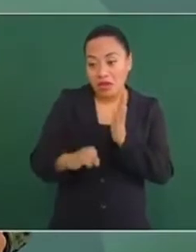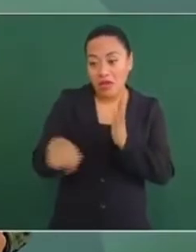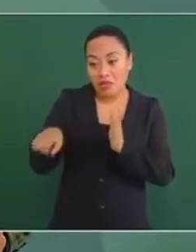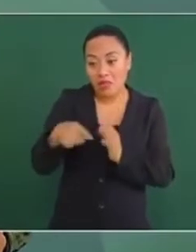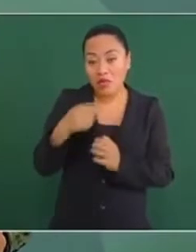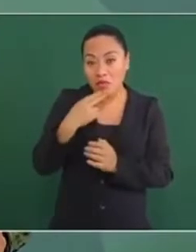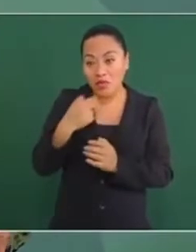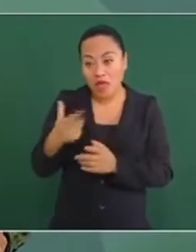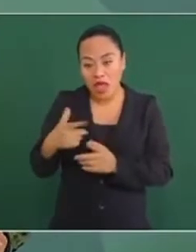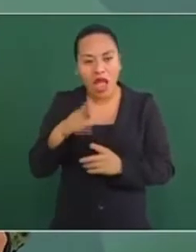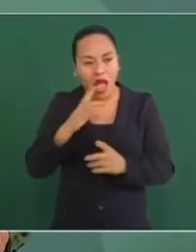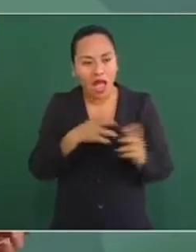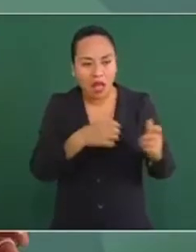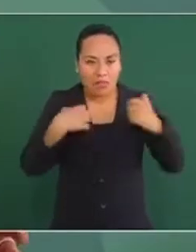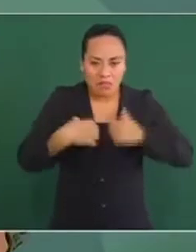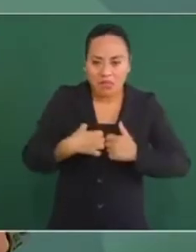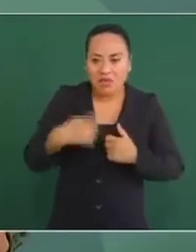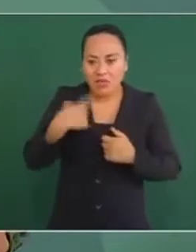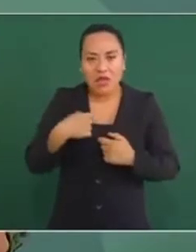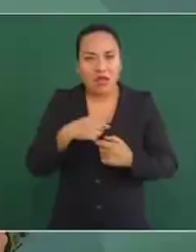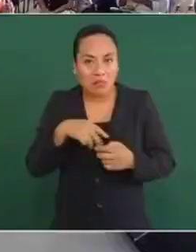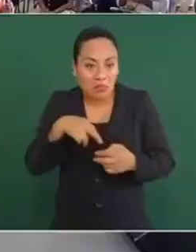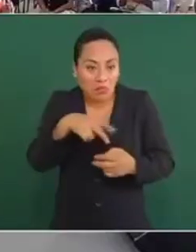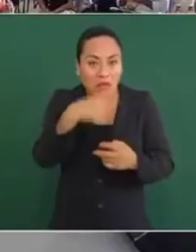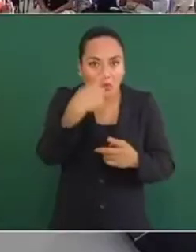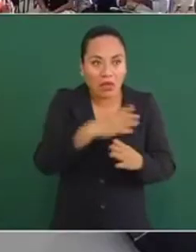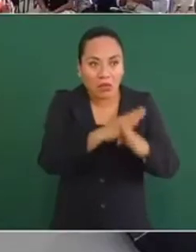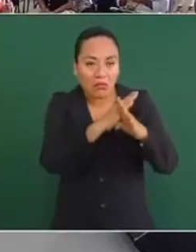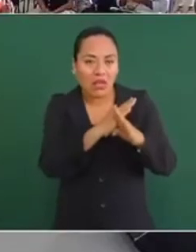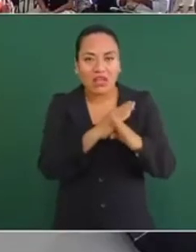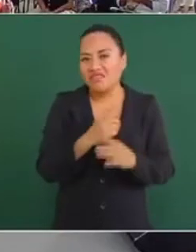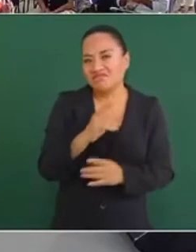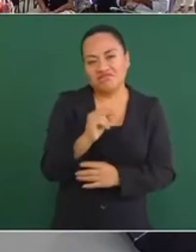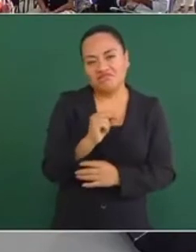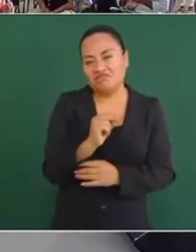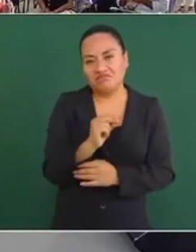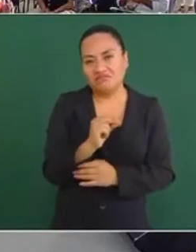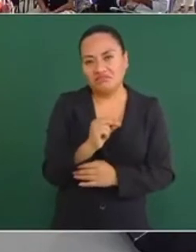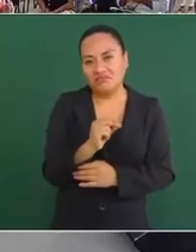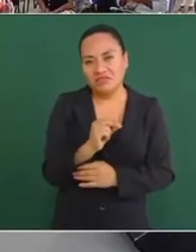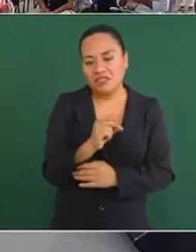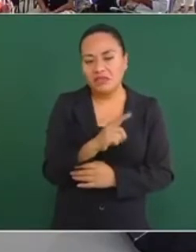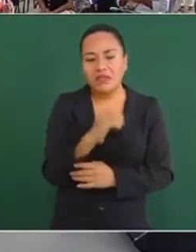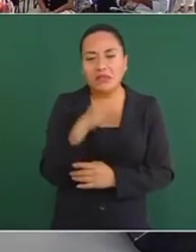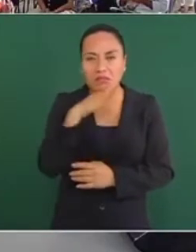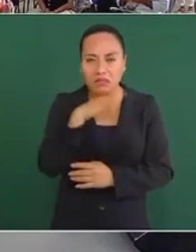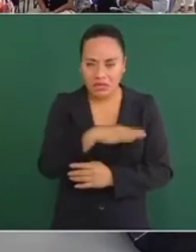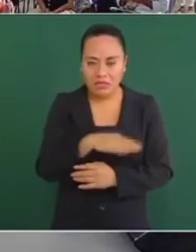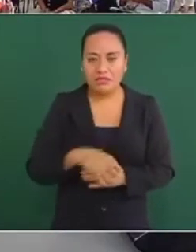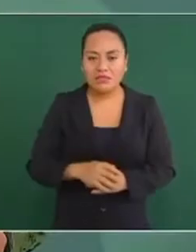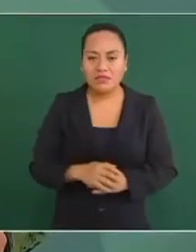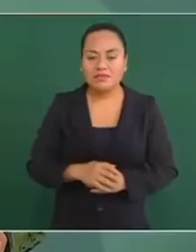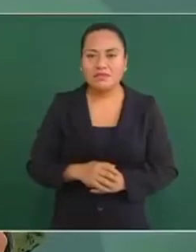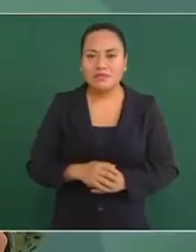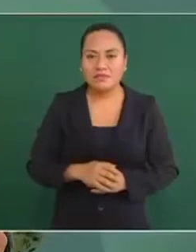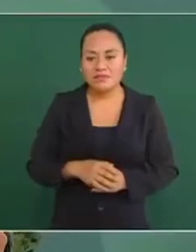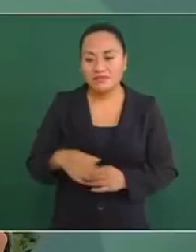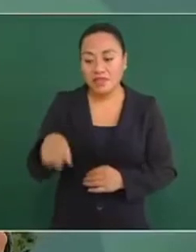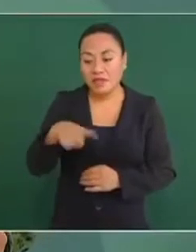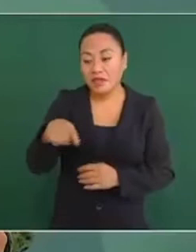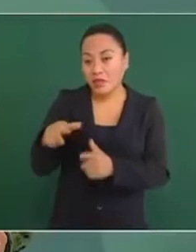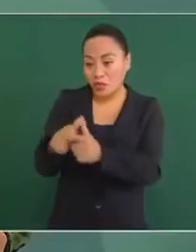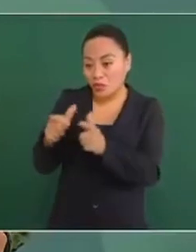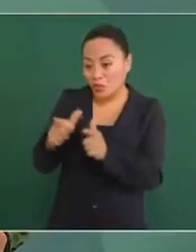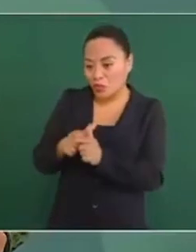fuego o repeler esa agresión y no les va a resultar